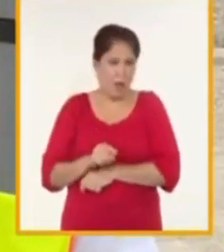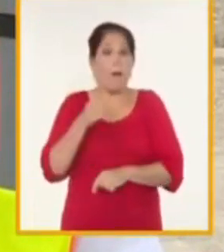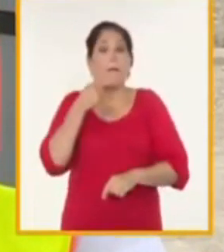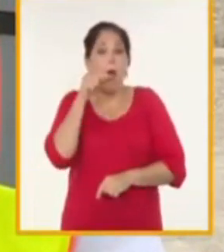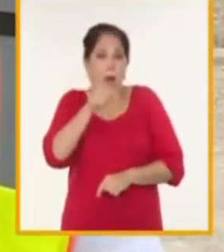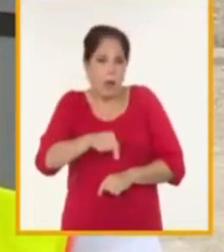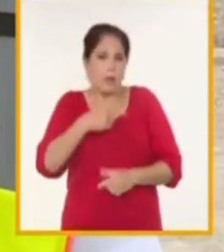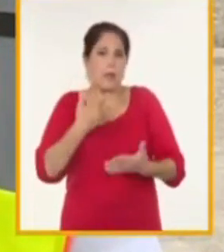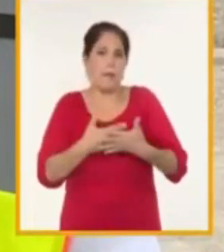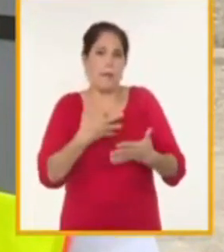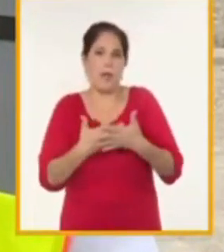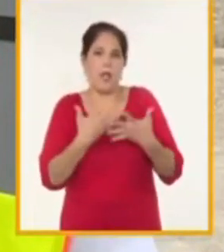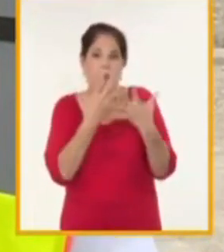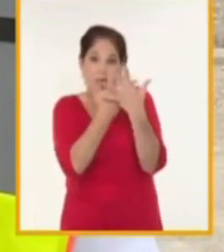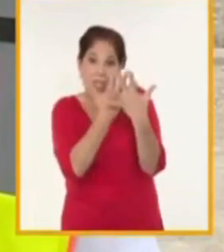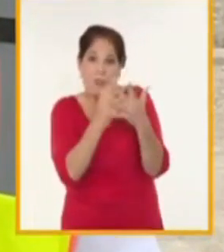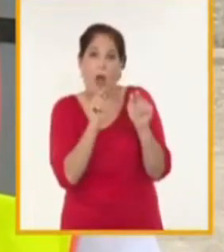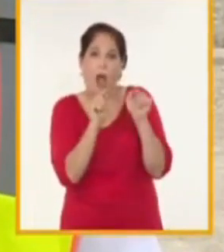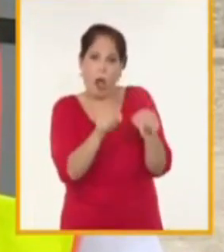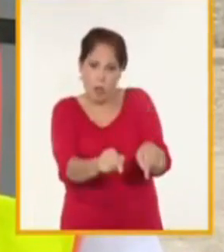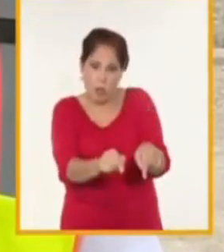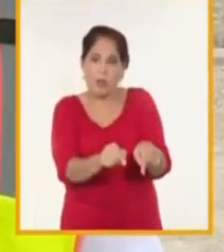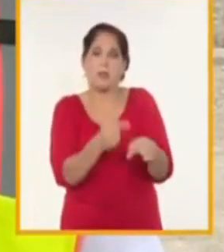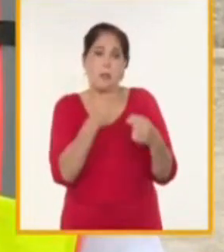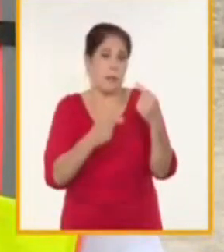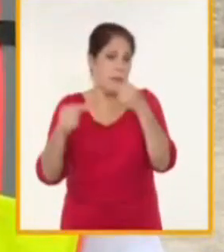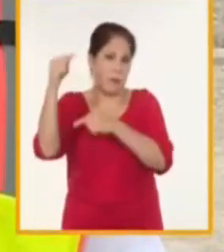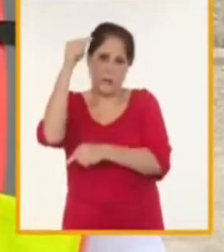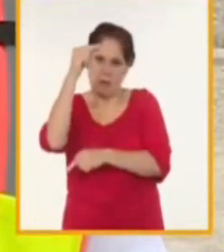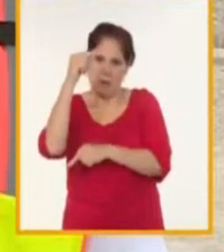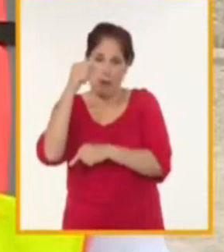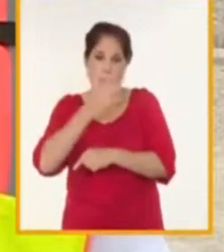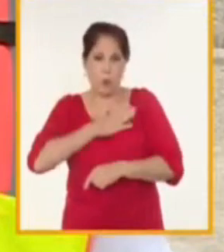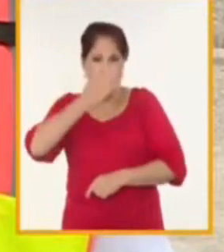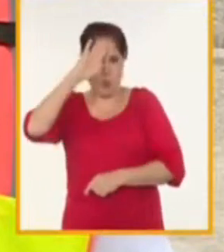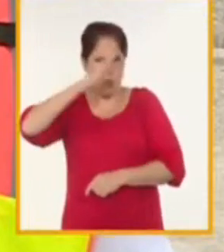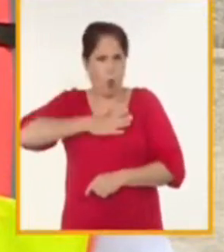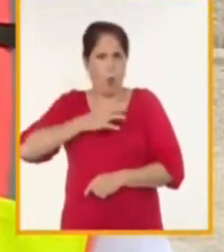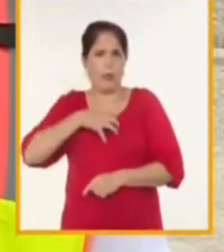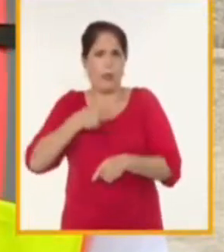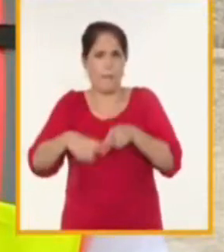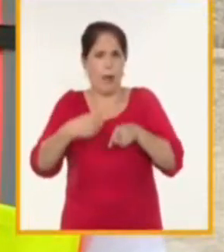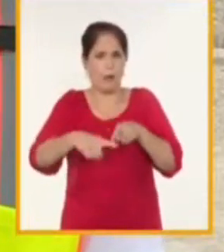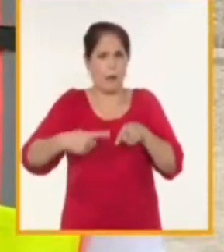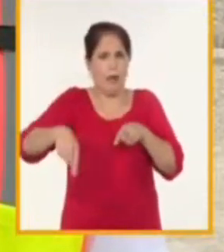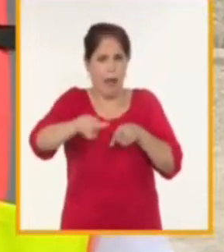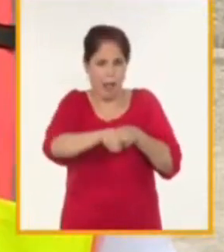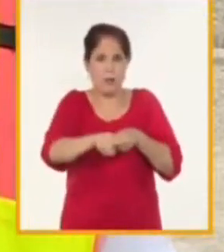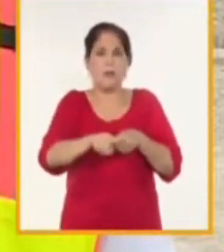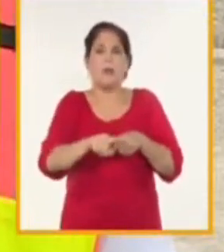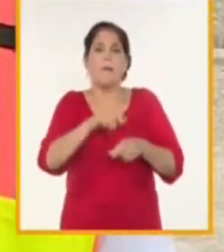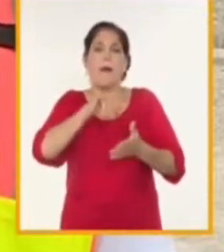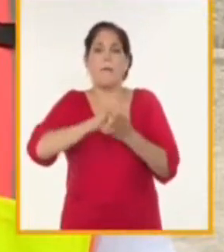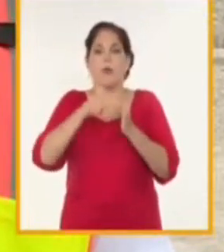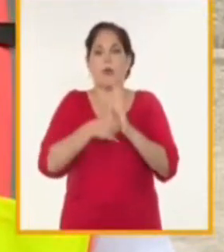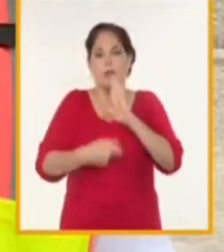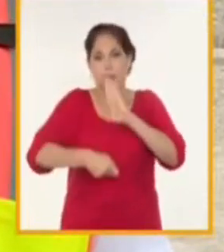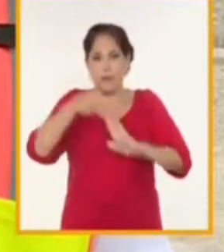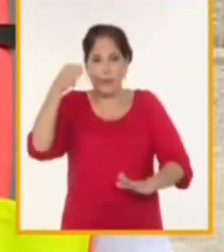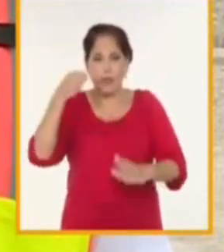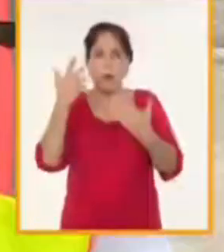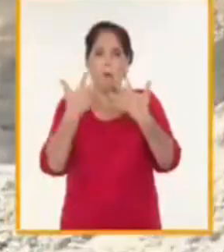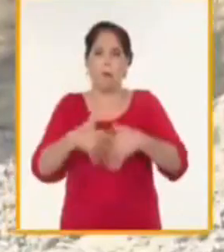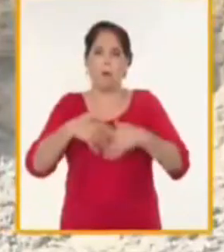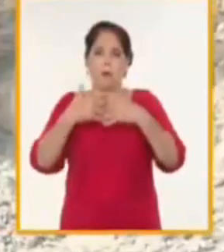del vidrio seguramente ha sido uno de los factores principales para concretar el proyecto de una planta de